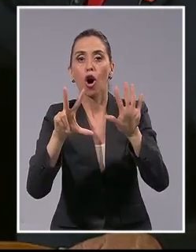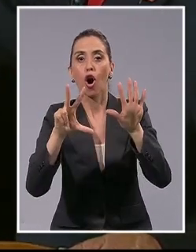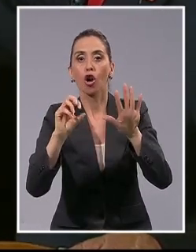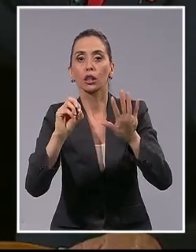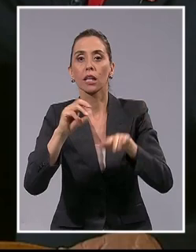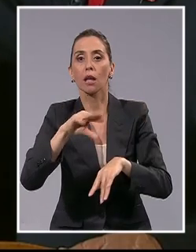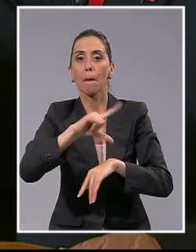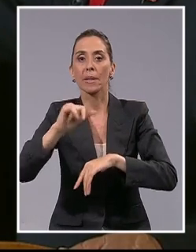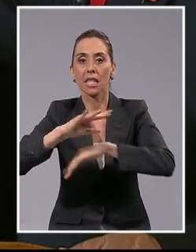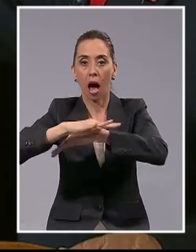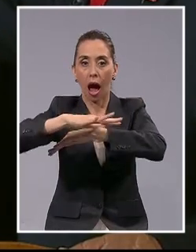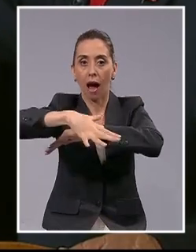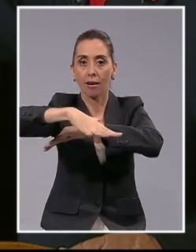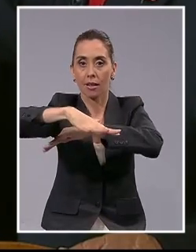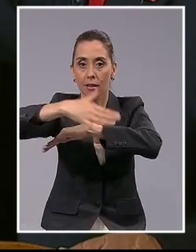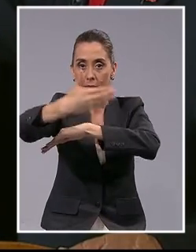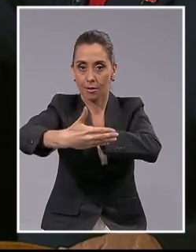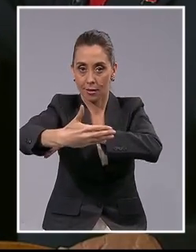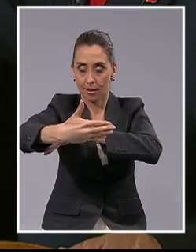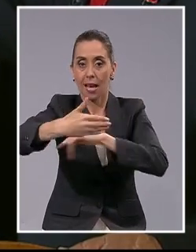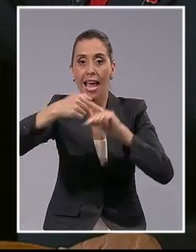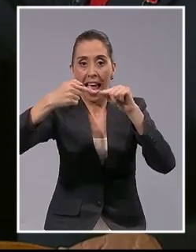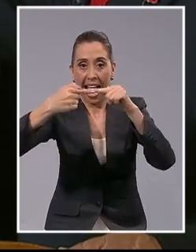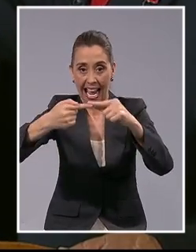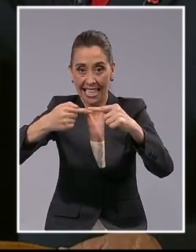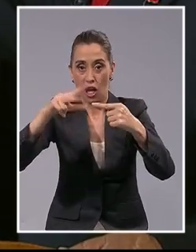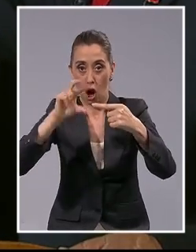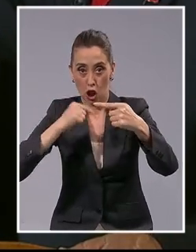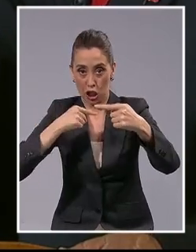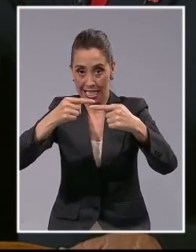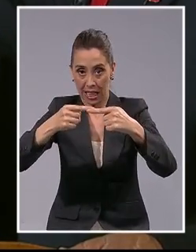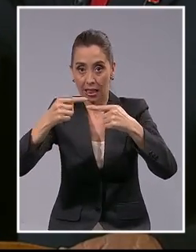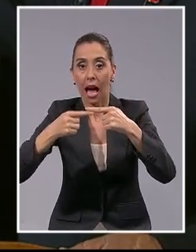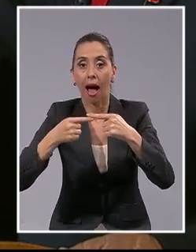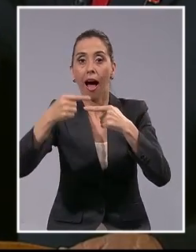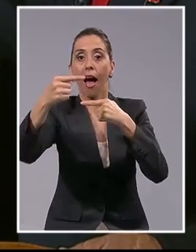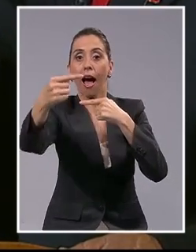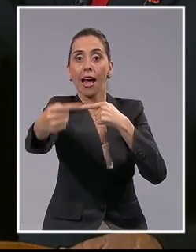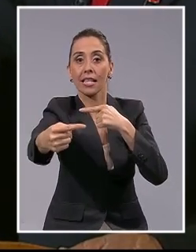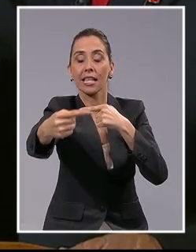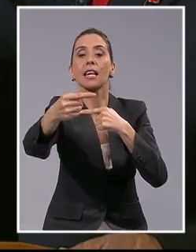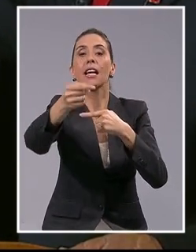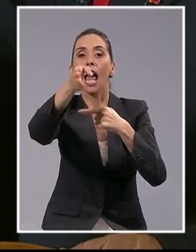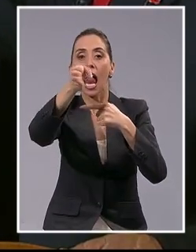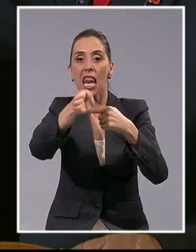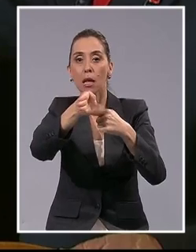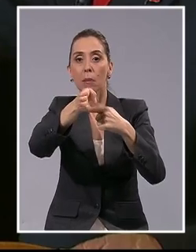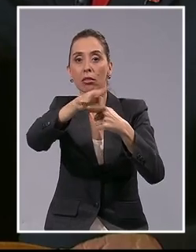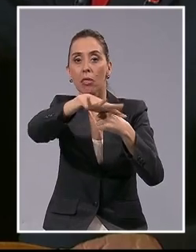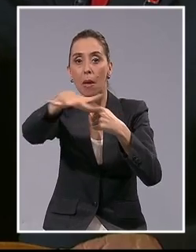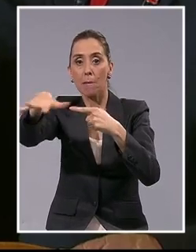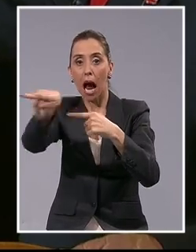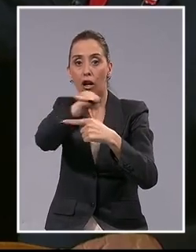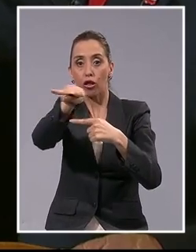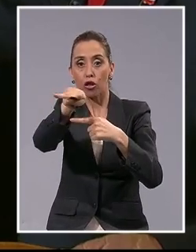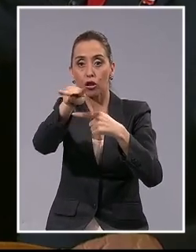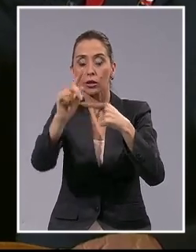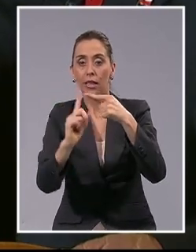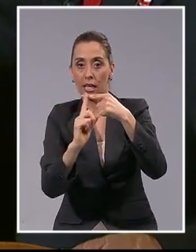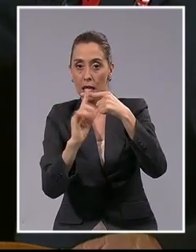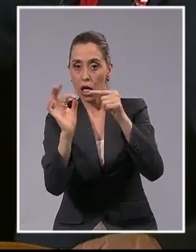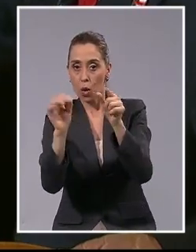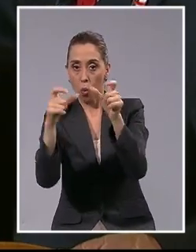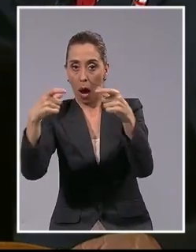hacia el mar. Y que a partir de ese punto, el límite marítimo entre ambos países será una línea